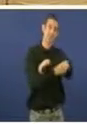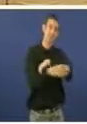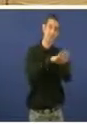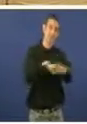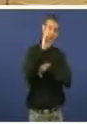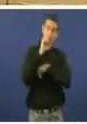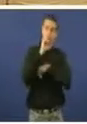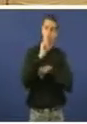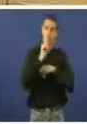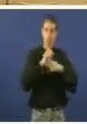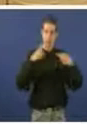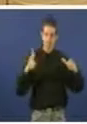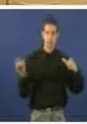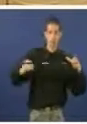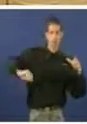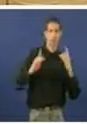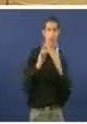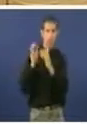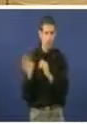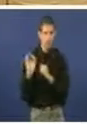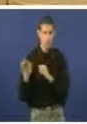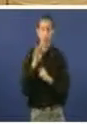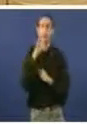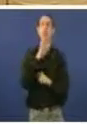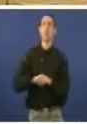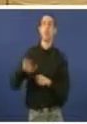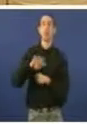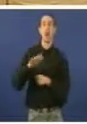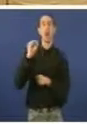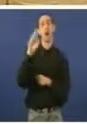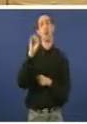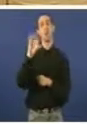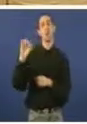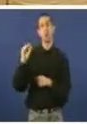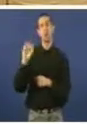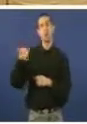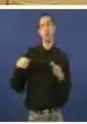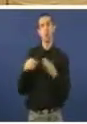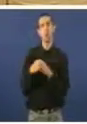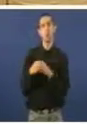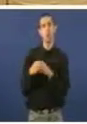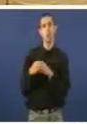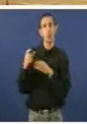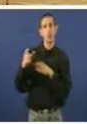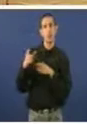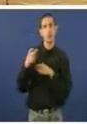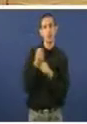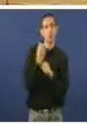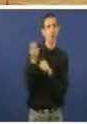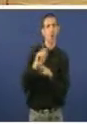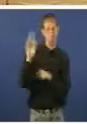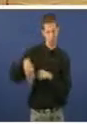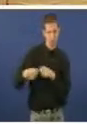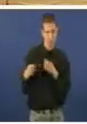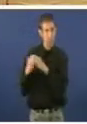porque o alcalde de Vila Nova de Arousa, creo que non é do Bloque, non é do PSOE, é do Partido Popular, acaba de pedir a dimisión da Conselleira de Sanidade.